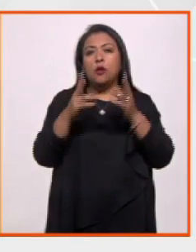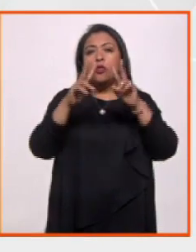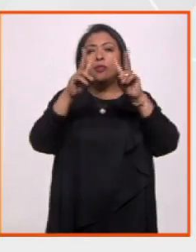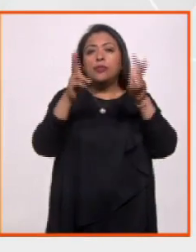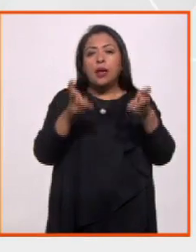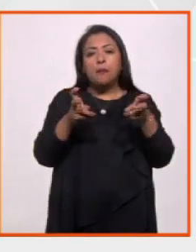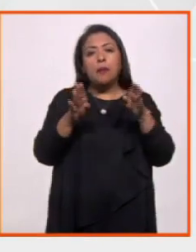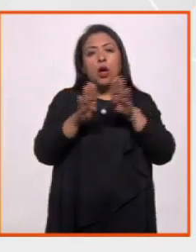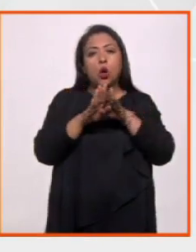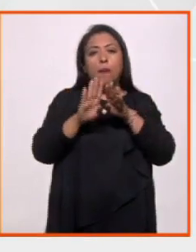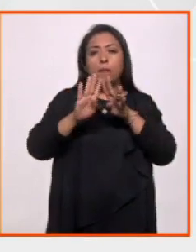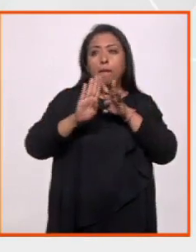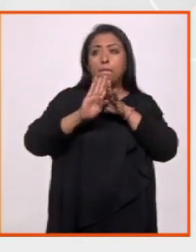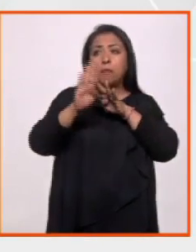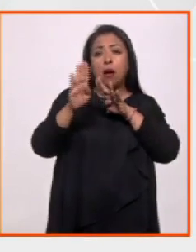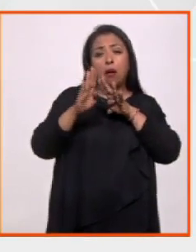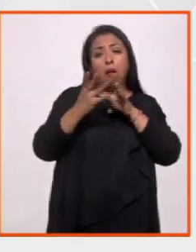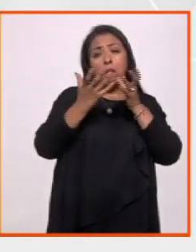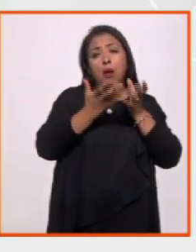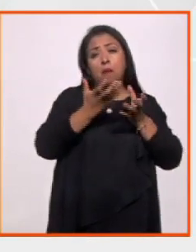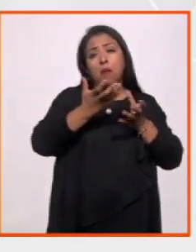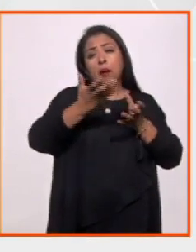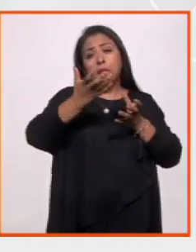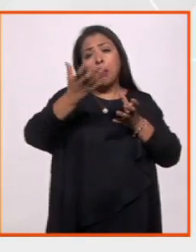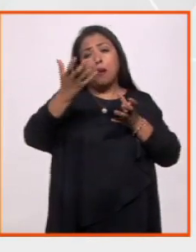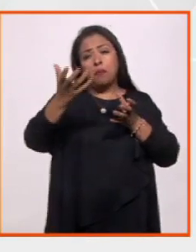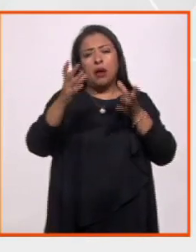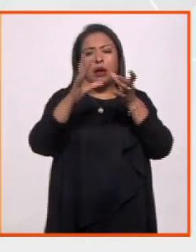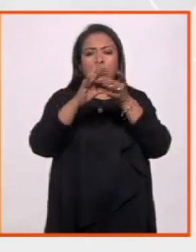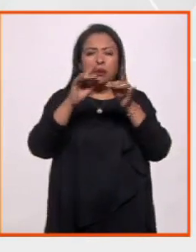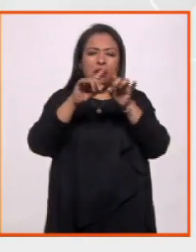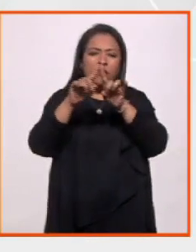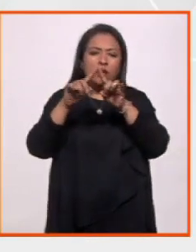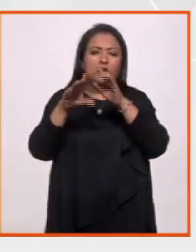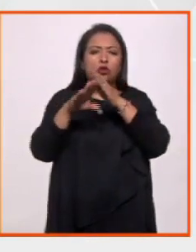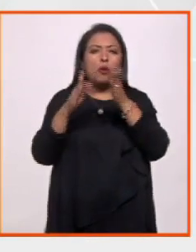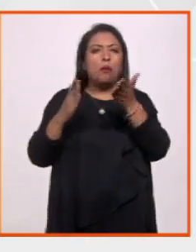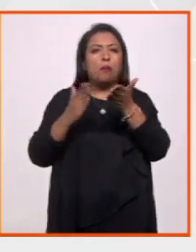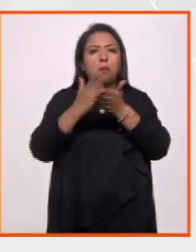análisis y diferentes descripciones sobre el paso de los migrantes por este país.